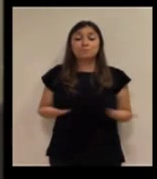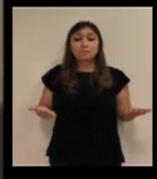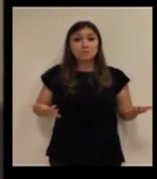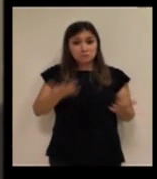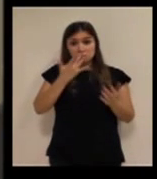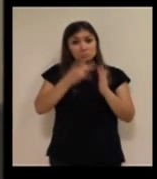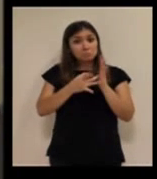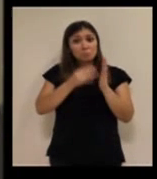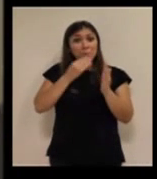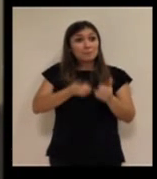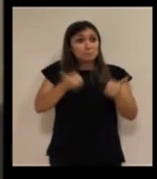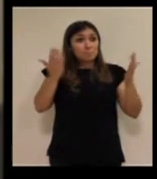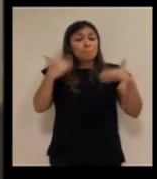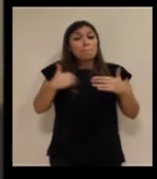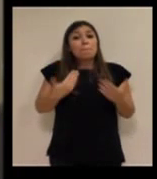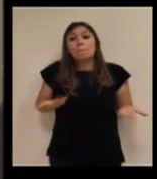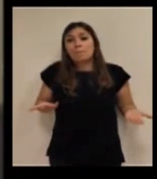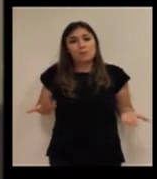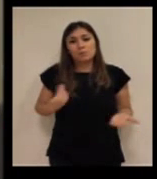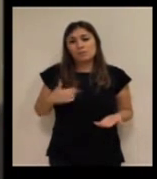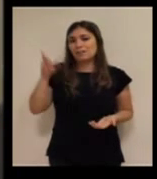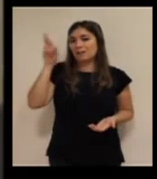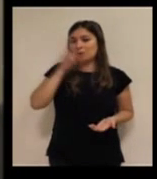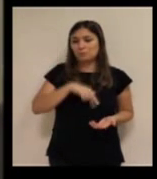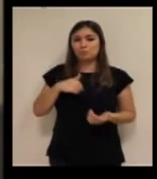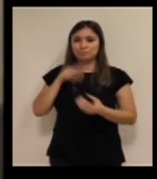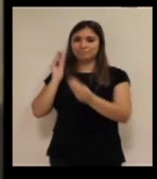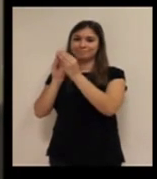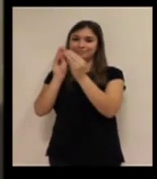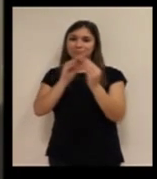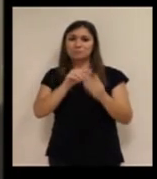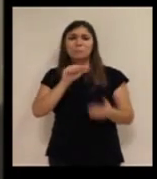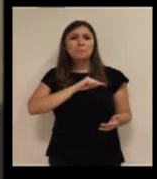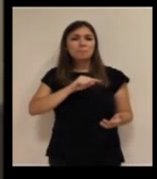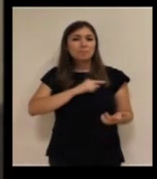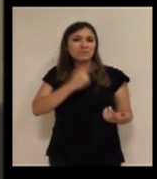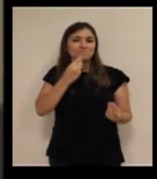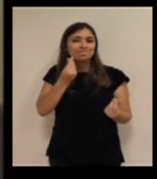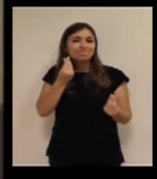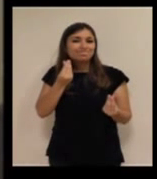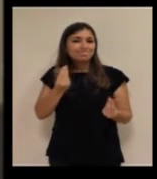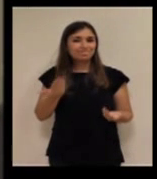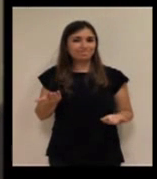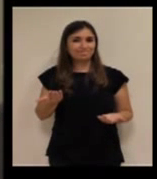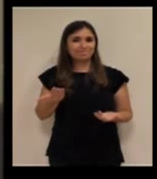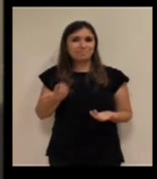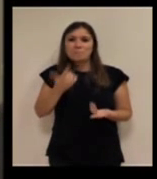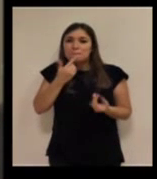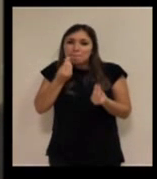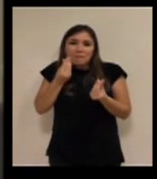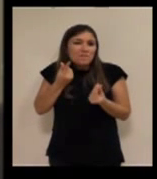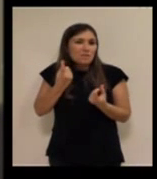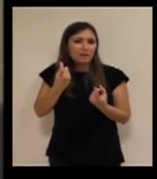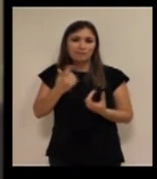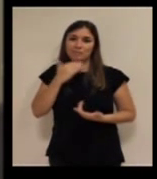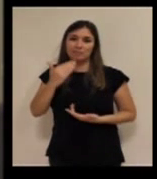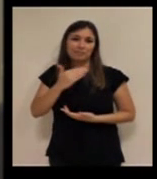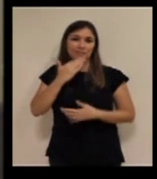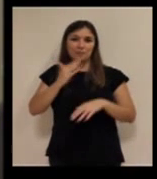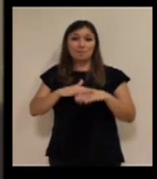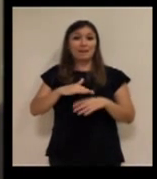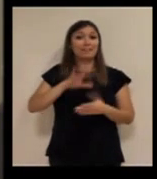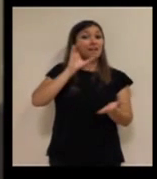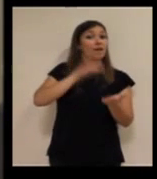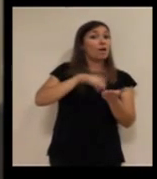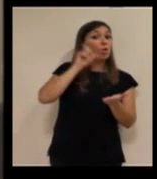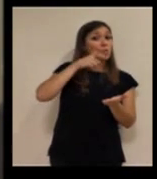soluciones. No hay otras, pero ya digo, comparto con vosotros que la sensación que tengo o que tenemos es que falta algo en la dirección de la